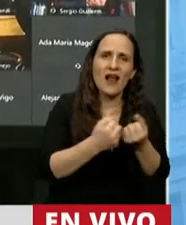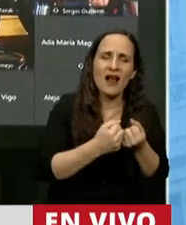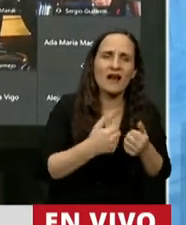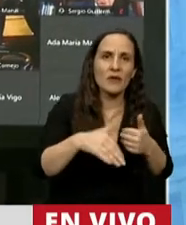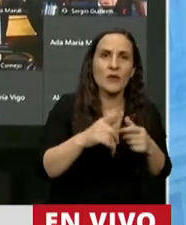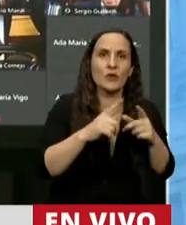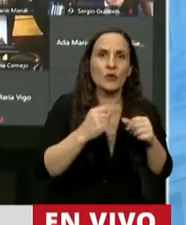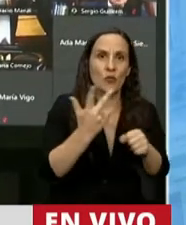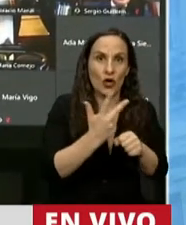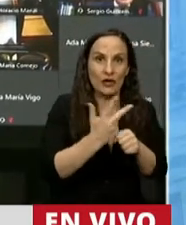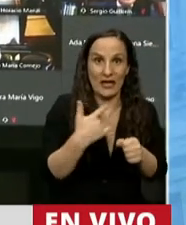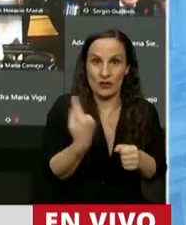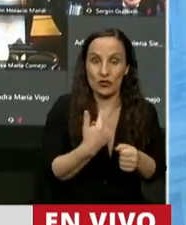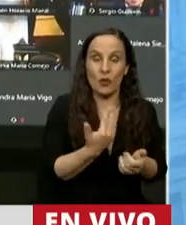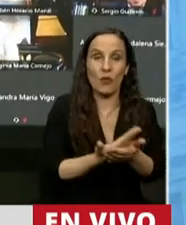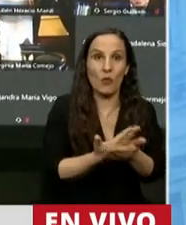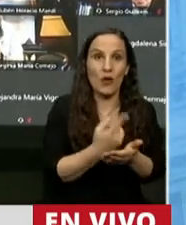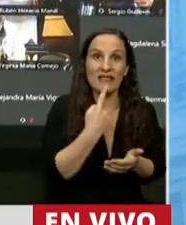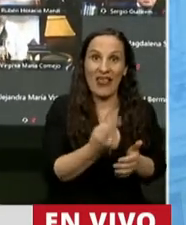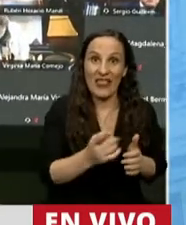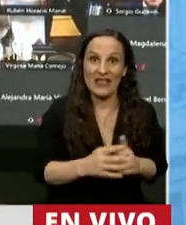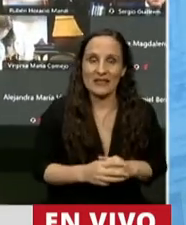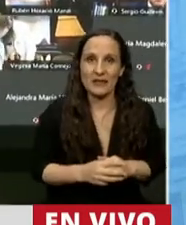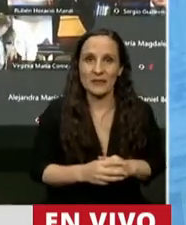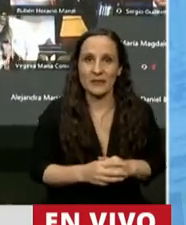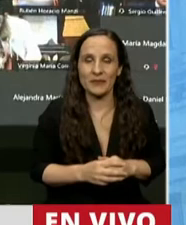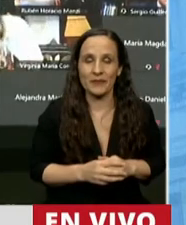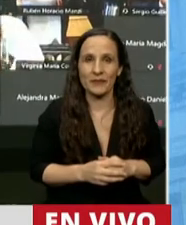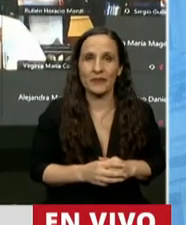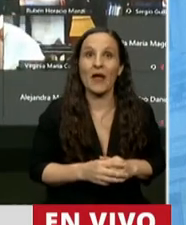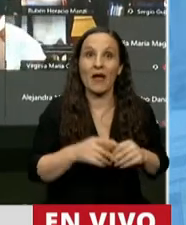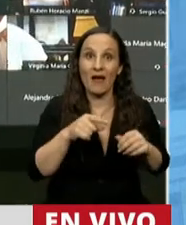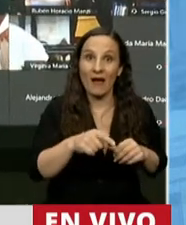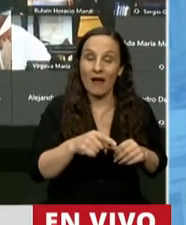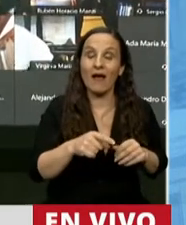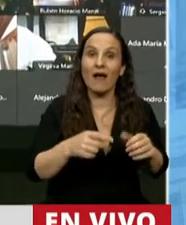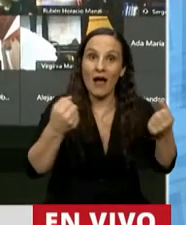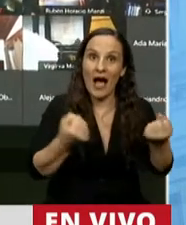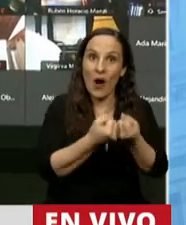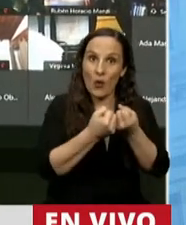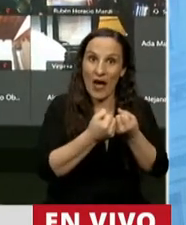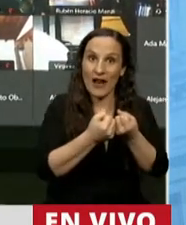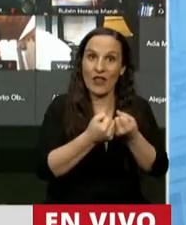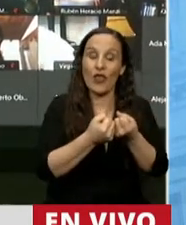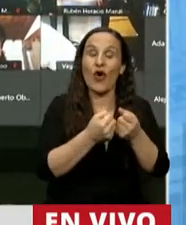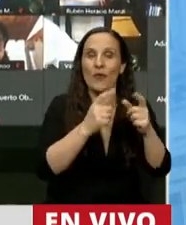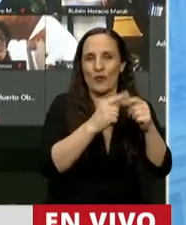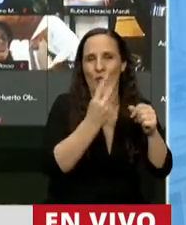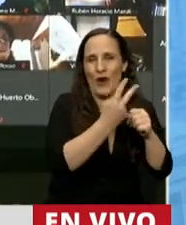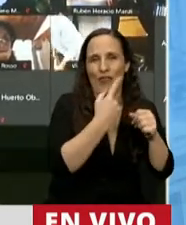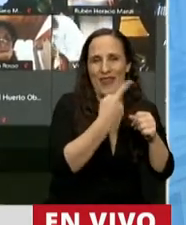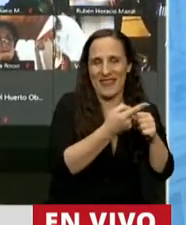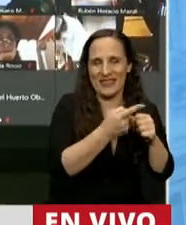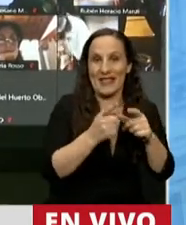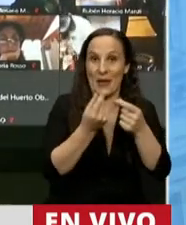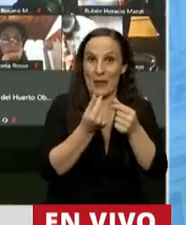artículo 3 que nosotros proponemos dice, hasta la entrada en vigencia del acuerdo previsto en el artículo 2 de la